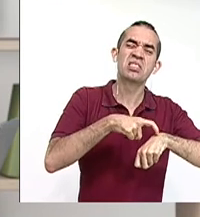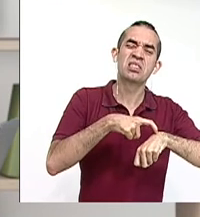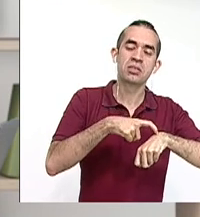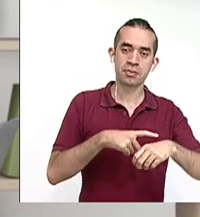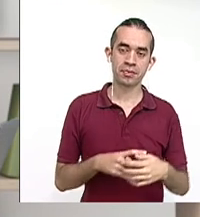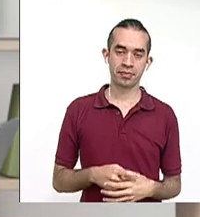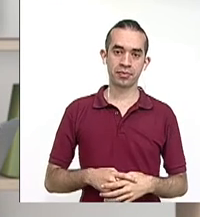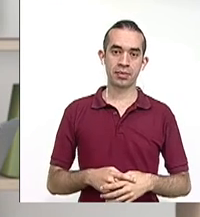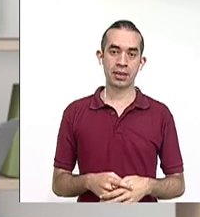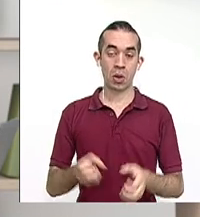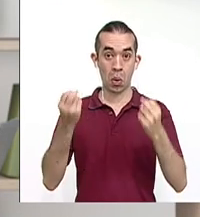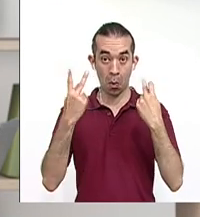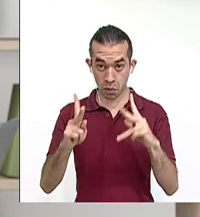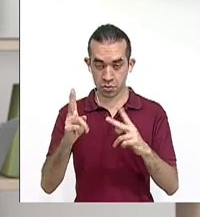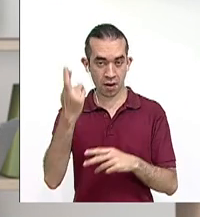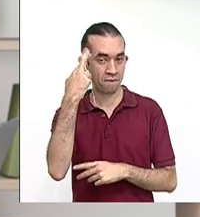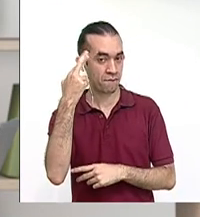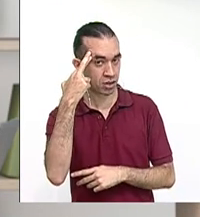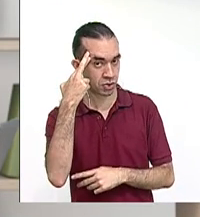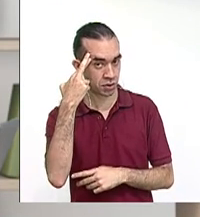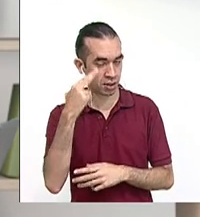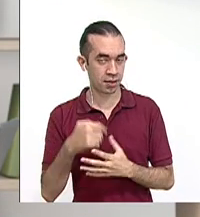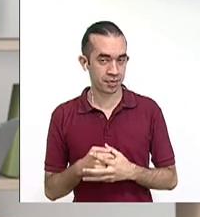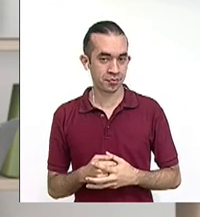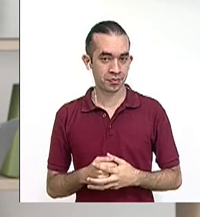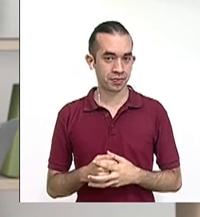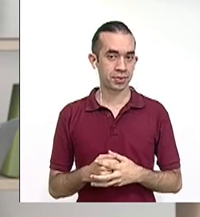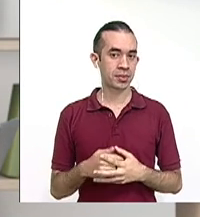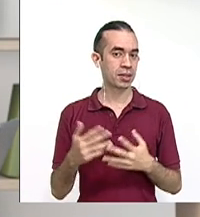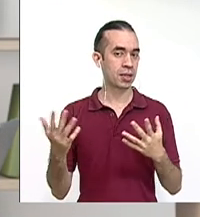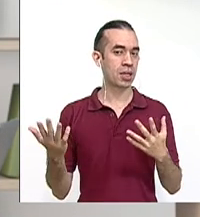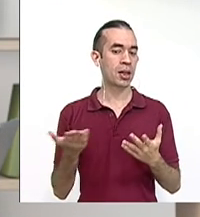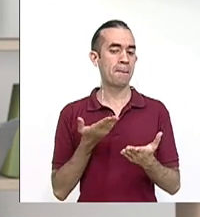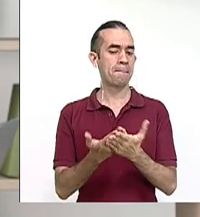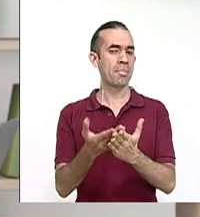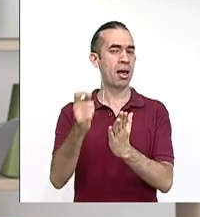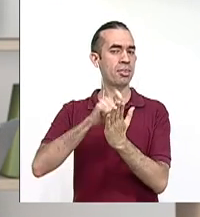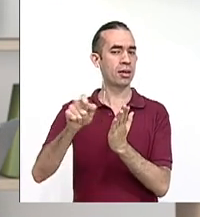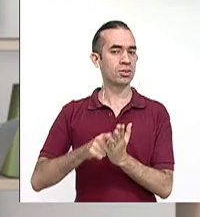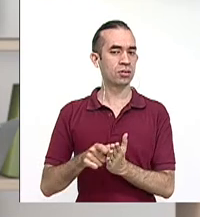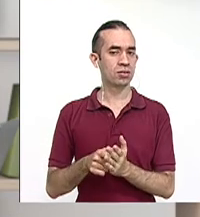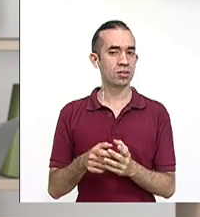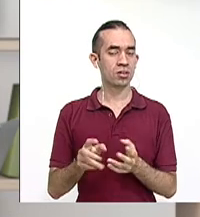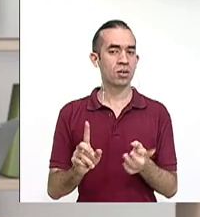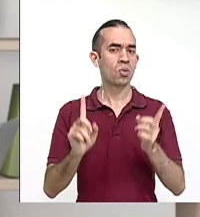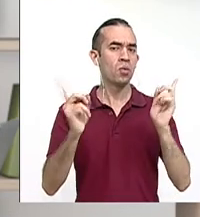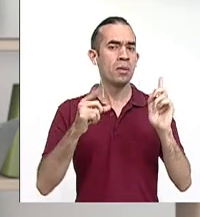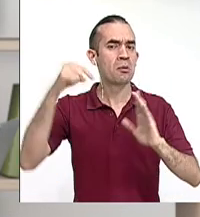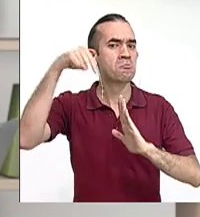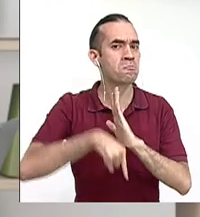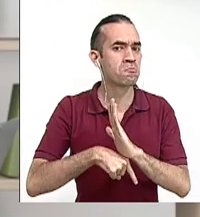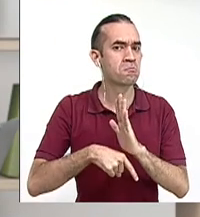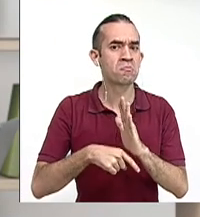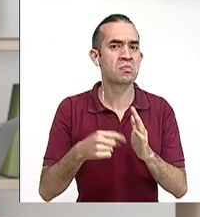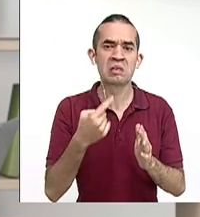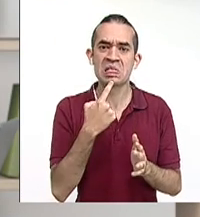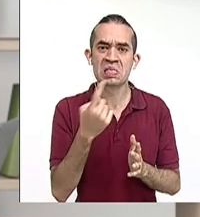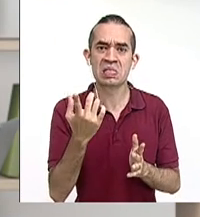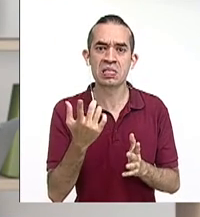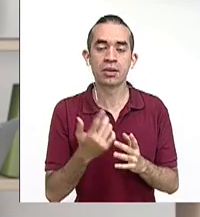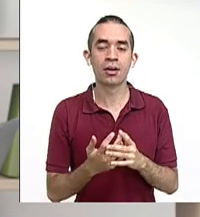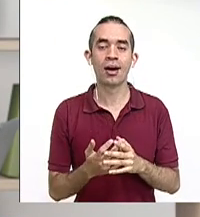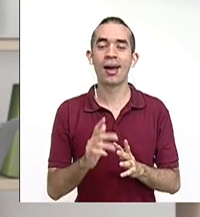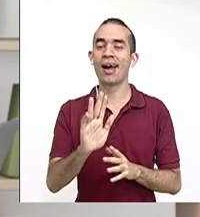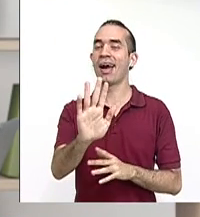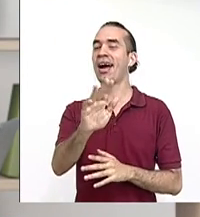reflexionar sobre lo que plantea este texto. ¿Quieren saber sobre qué habla? Ah, no se pierdan la próxima clase de español.